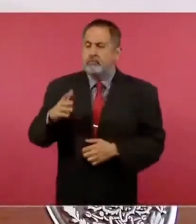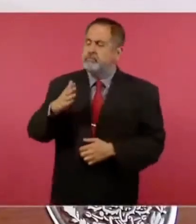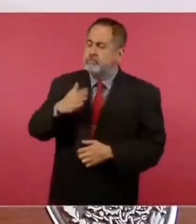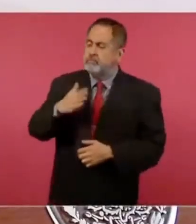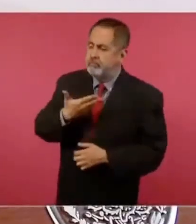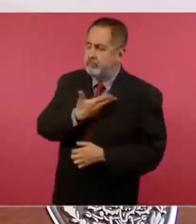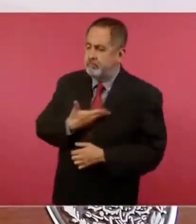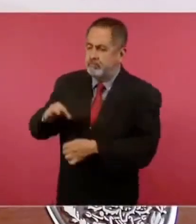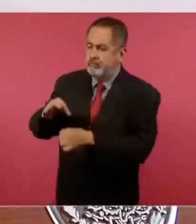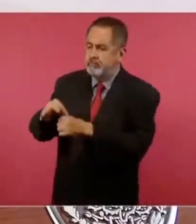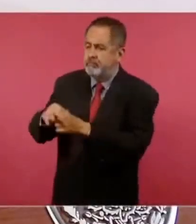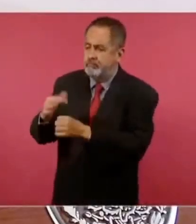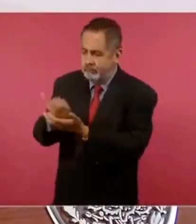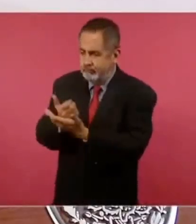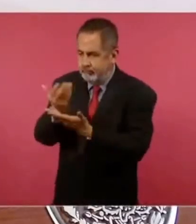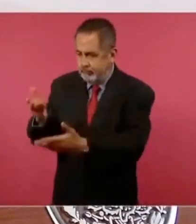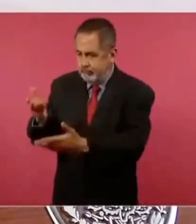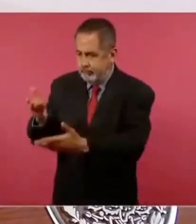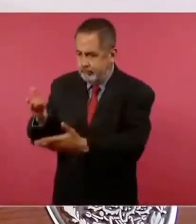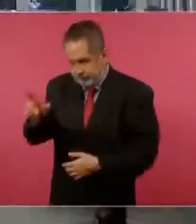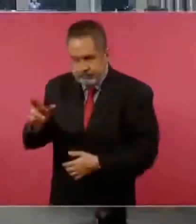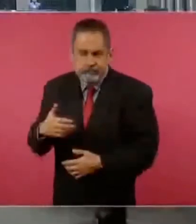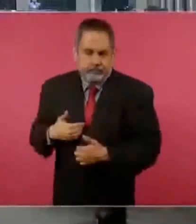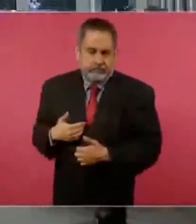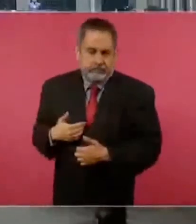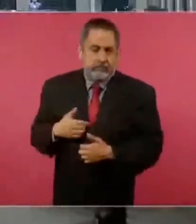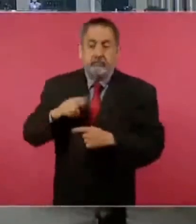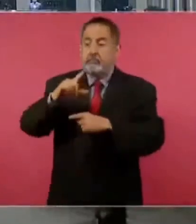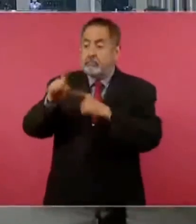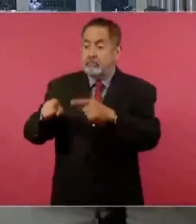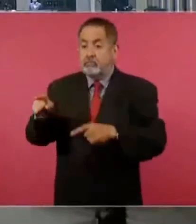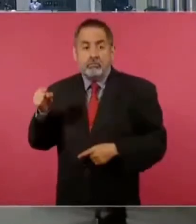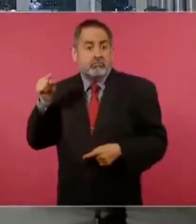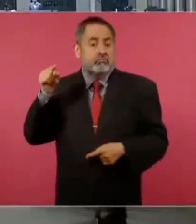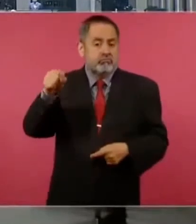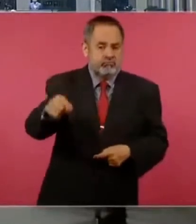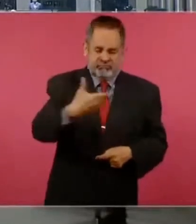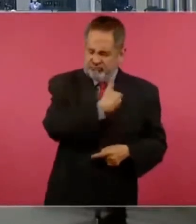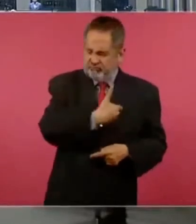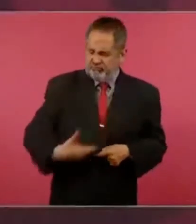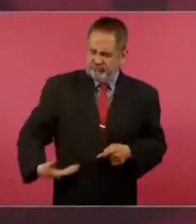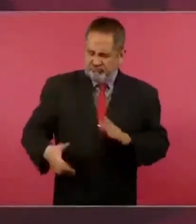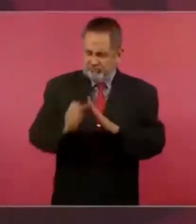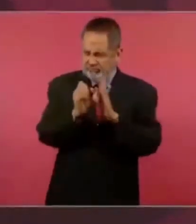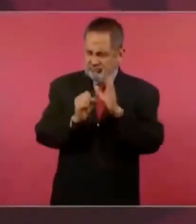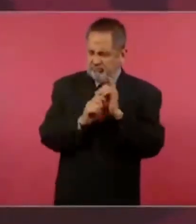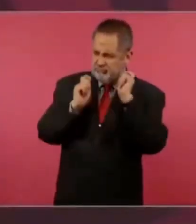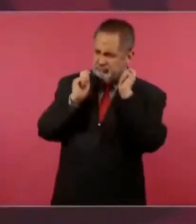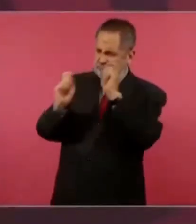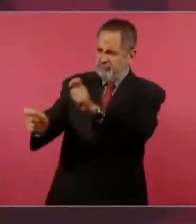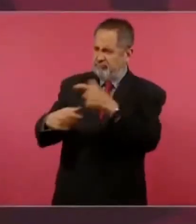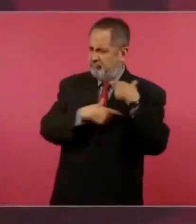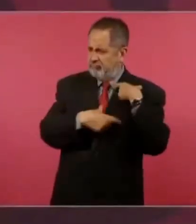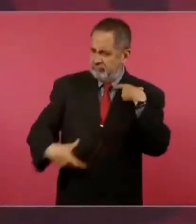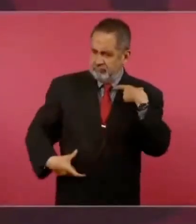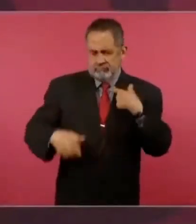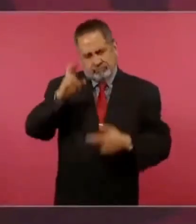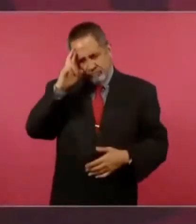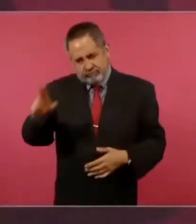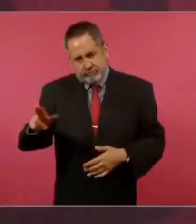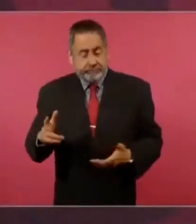electa y luego a mi presidenta constitucional. Siempre la voy a respetar. Bien.